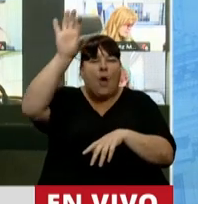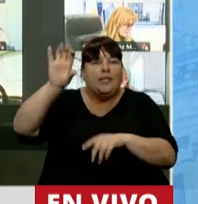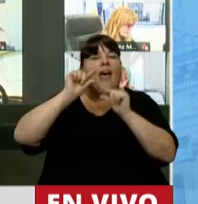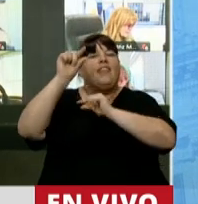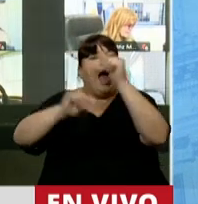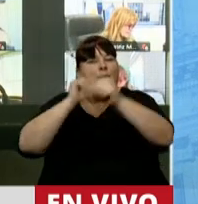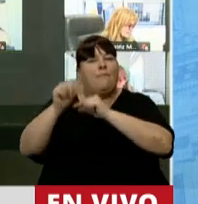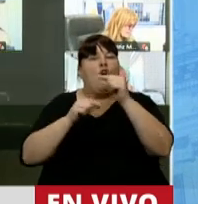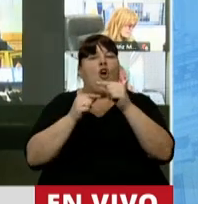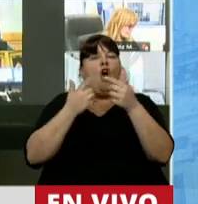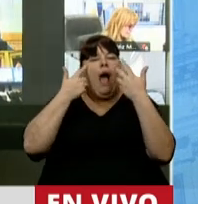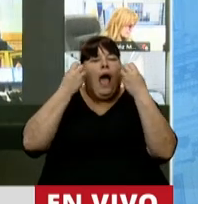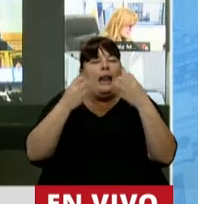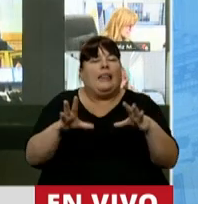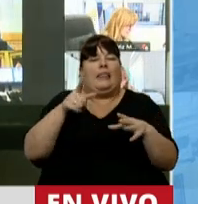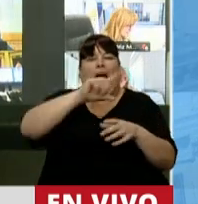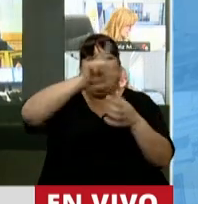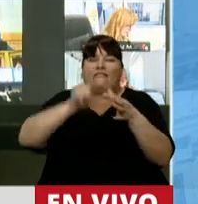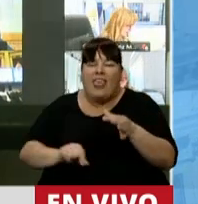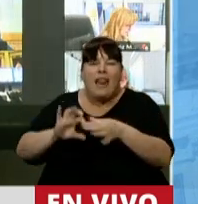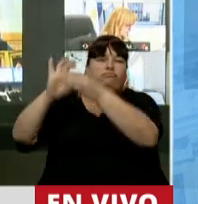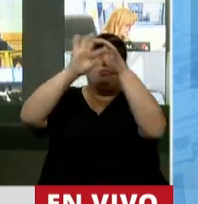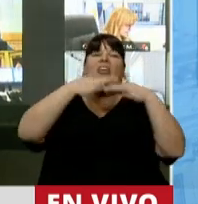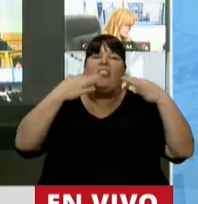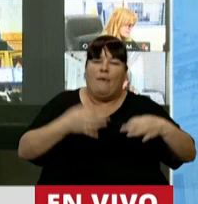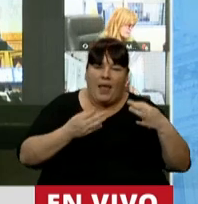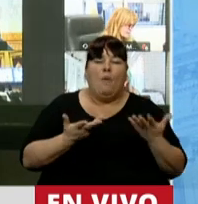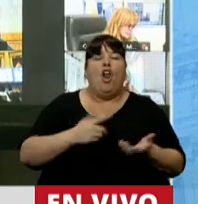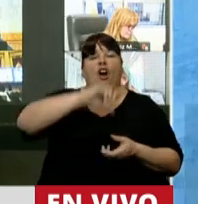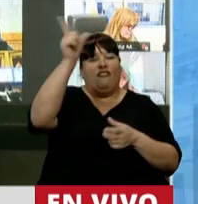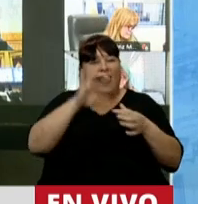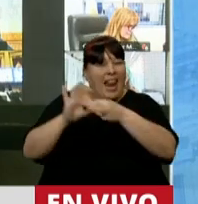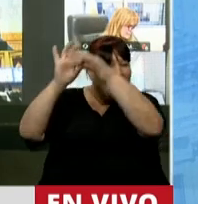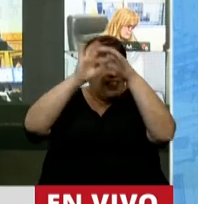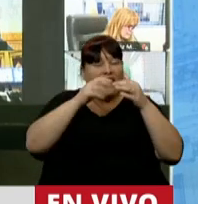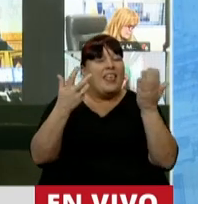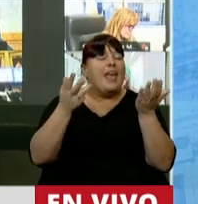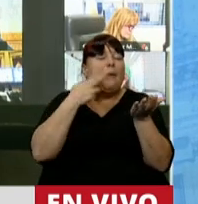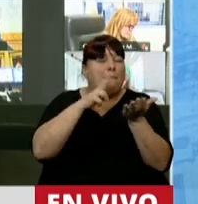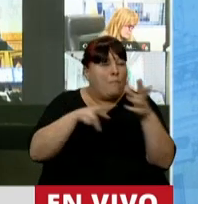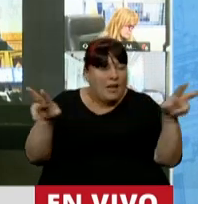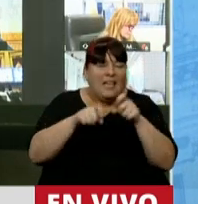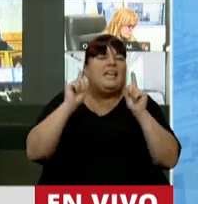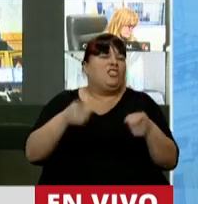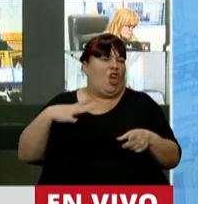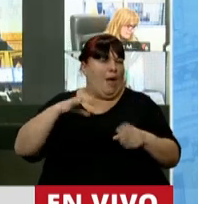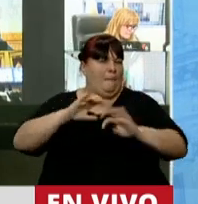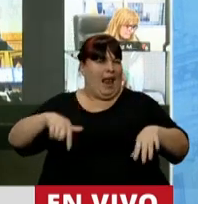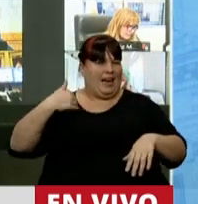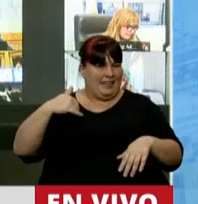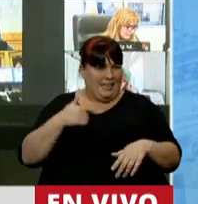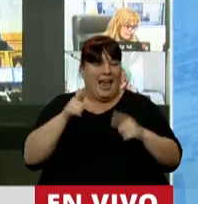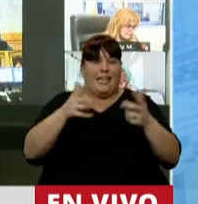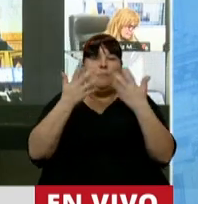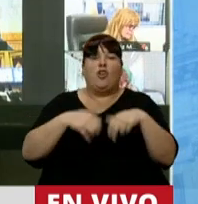empiece a generarse una praxis de un federalismo más real. Bueno, el federalismo distorsivo fiscal sigue vigente en la Argentina y este proyecto